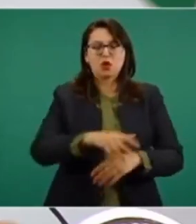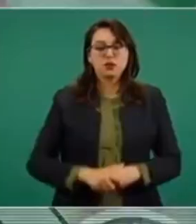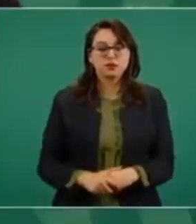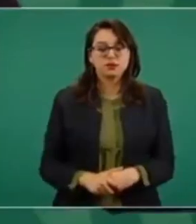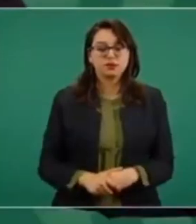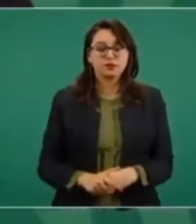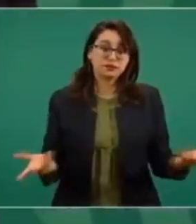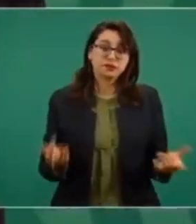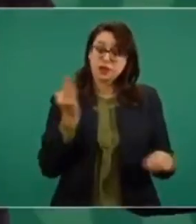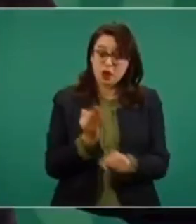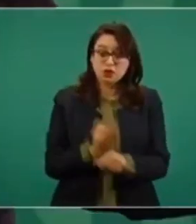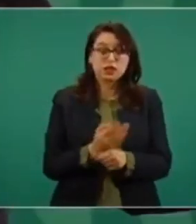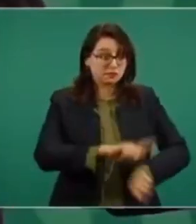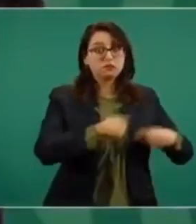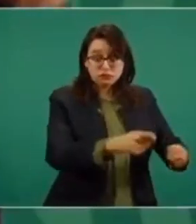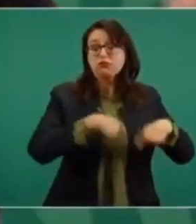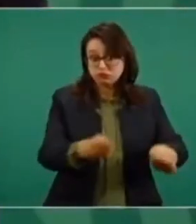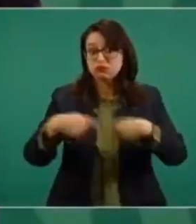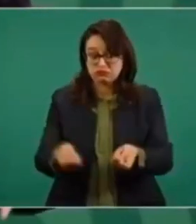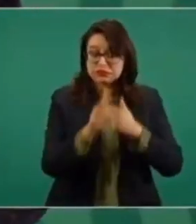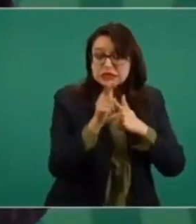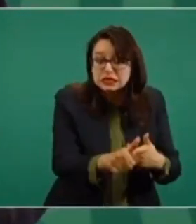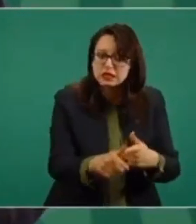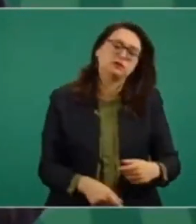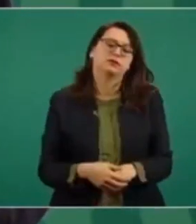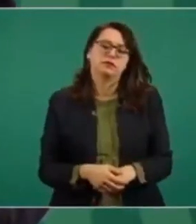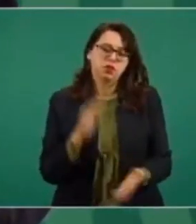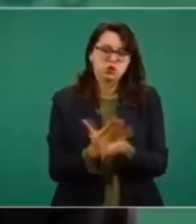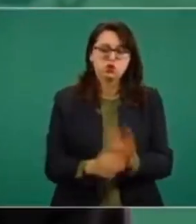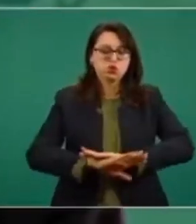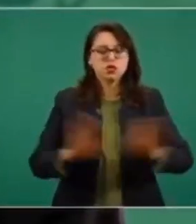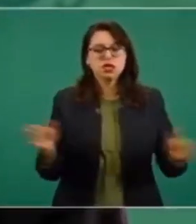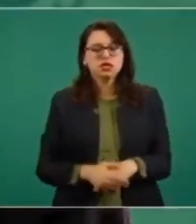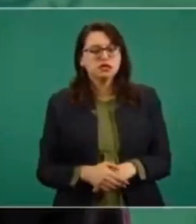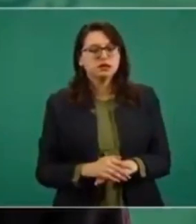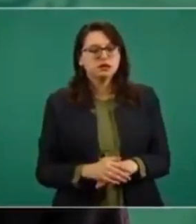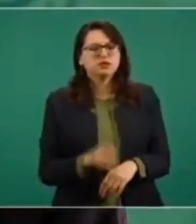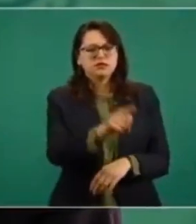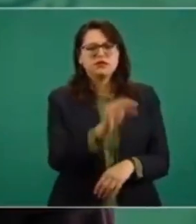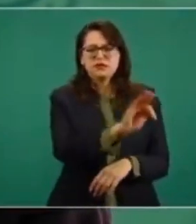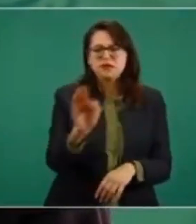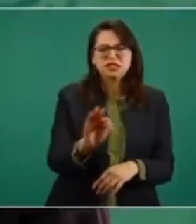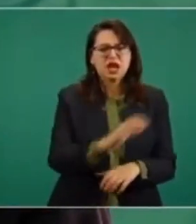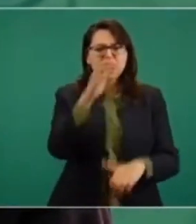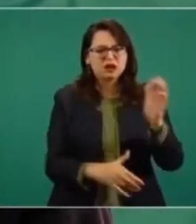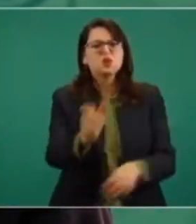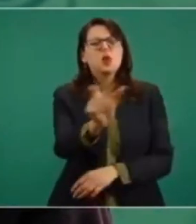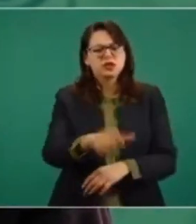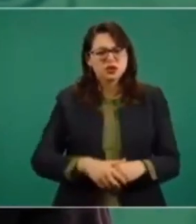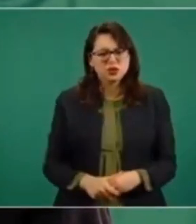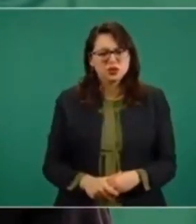Entonces, ya no hay concesiones, porque además, ¿para qué seguir entregando concesiones? Imagínense cuándo van a terminar de explotar